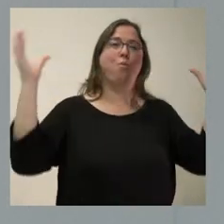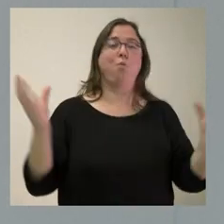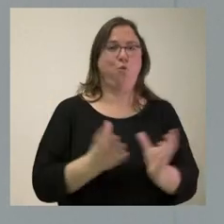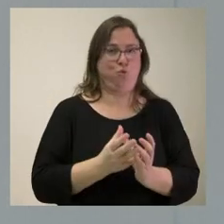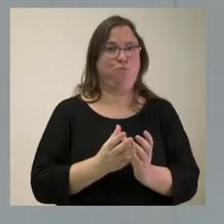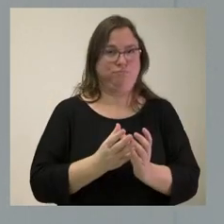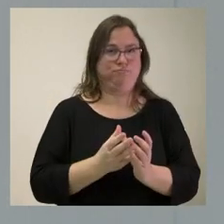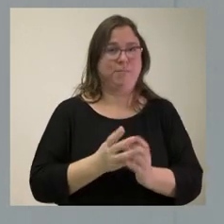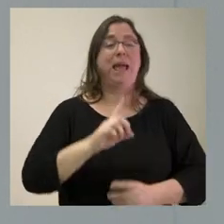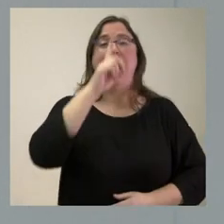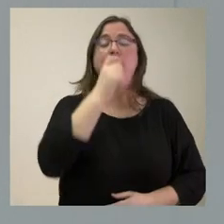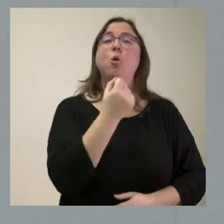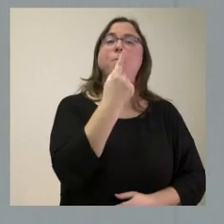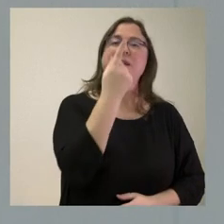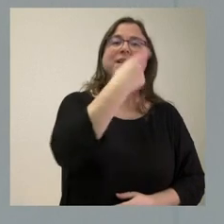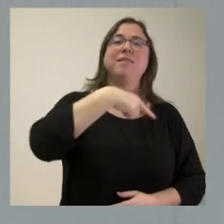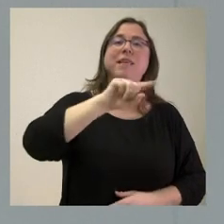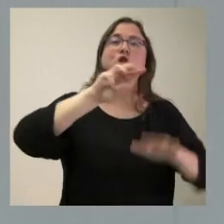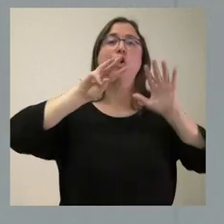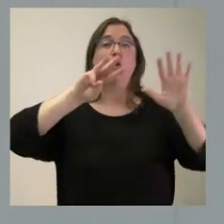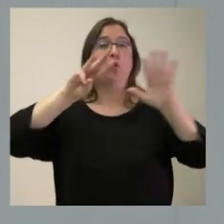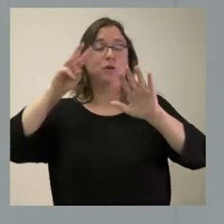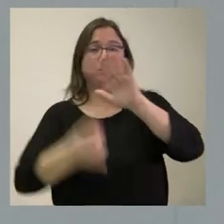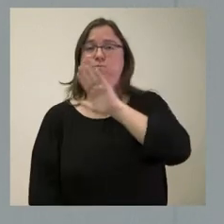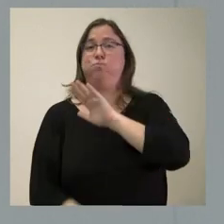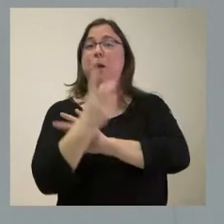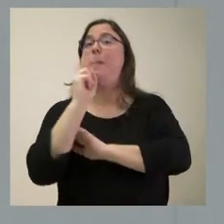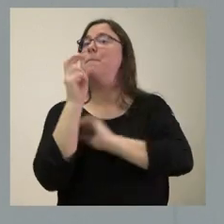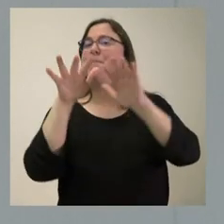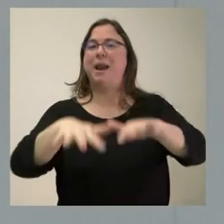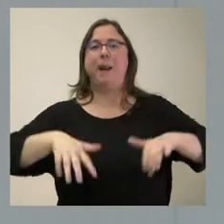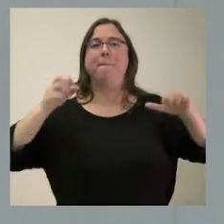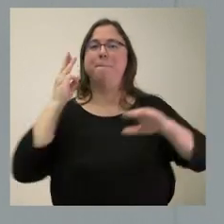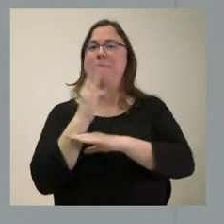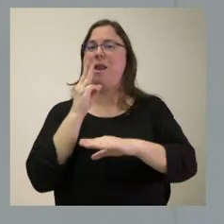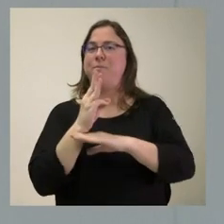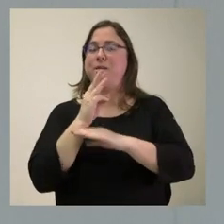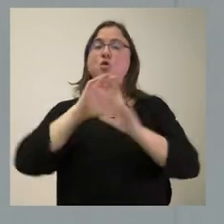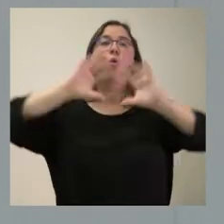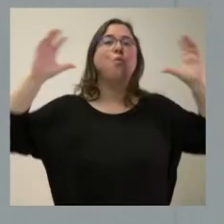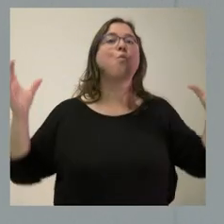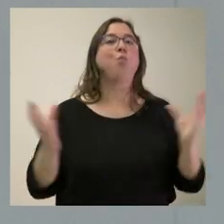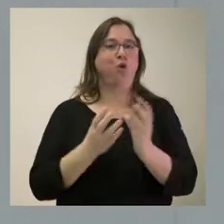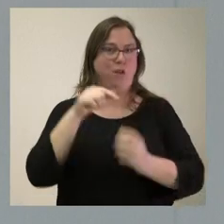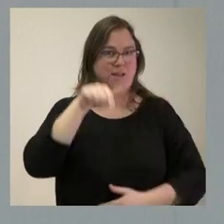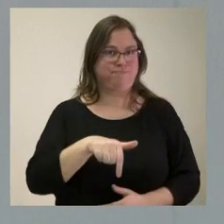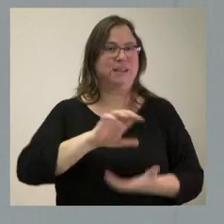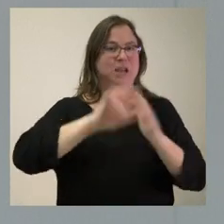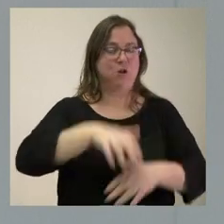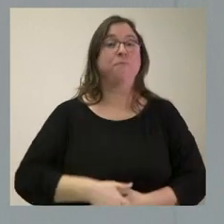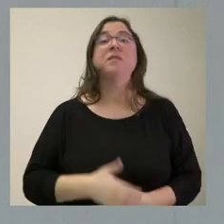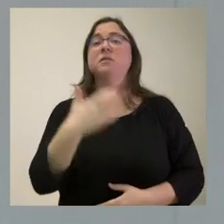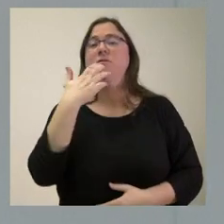1188 fue el primer Parlamento celebrado a nivel mundial. Si algo podemos